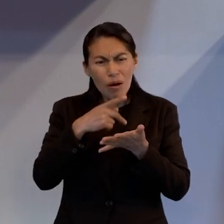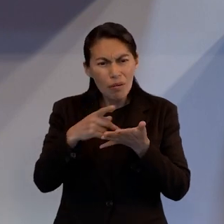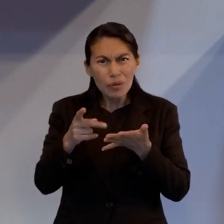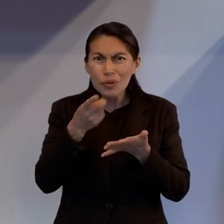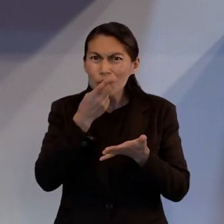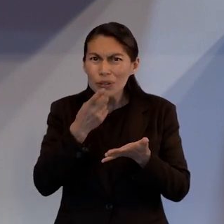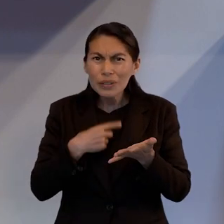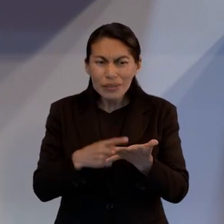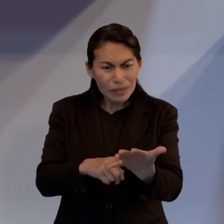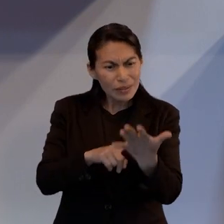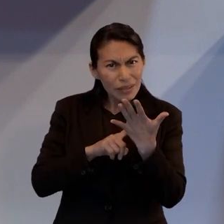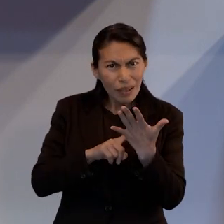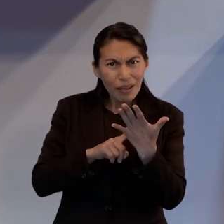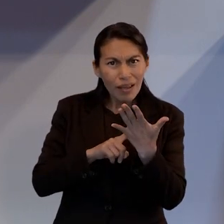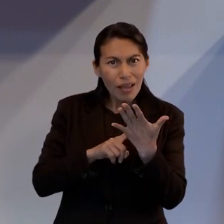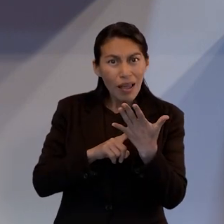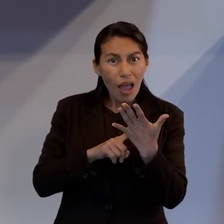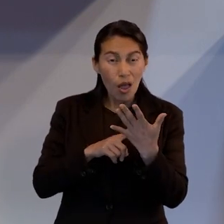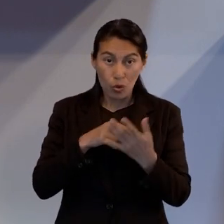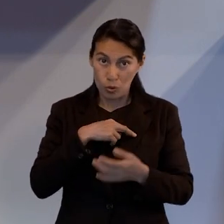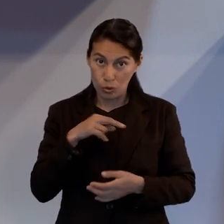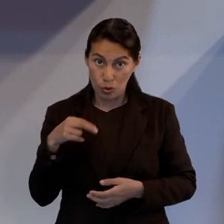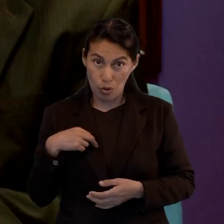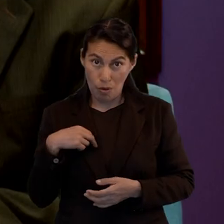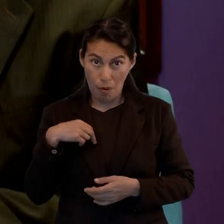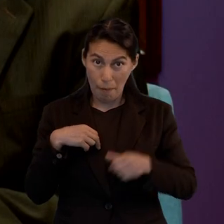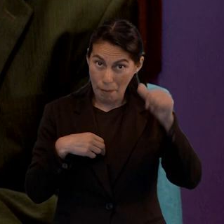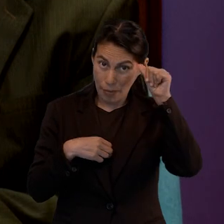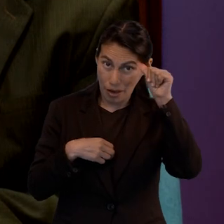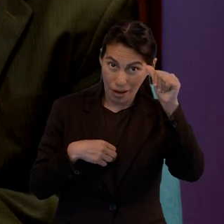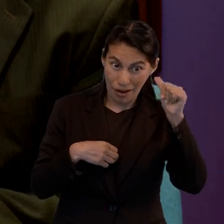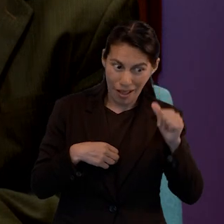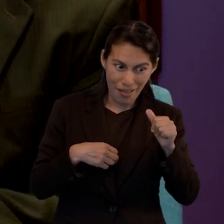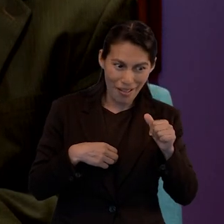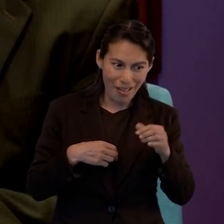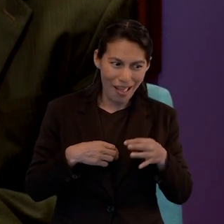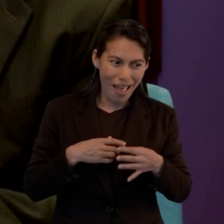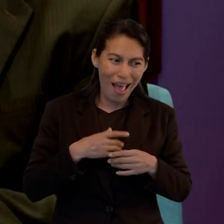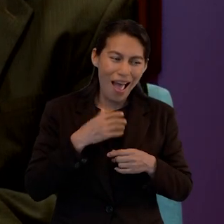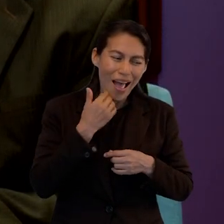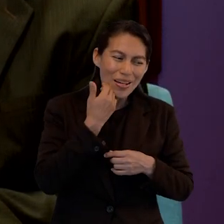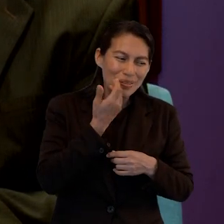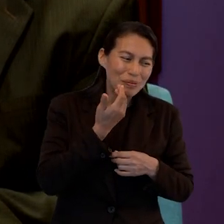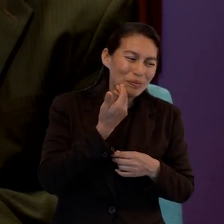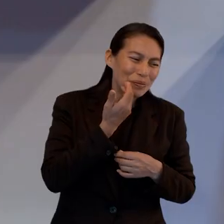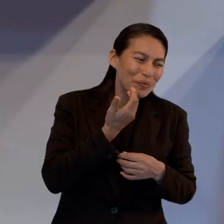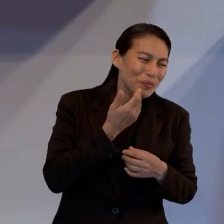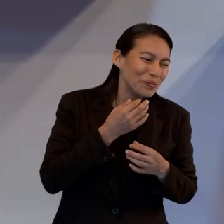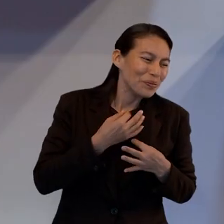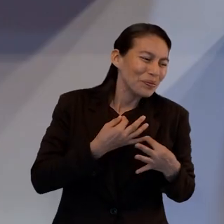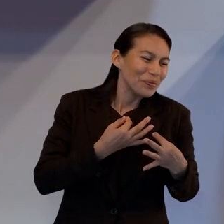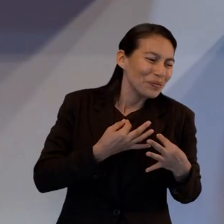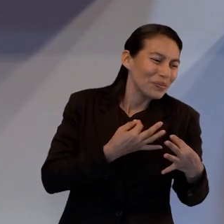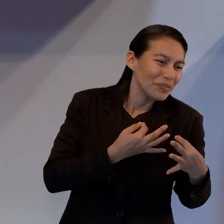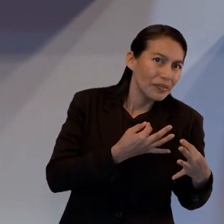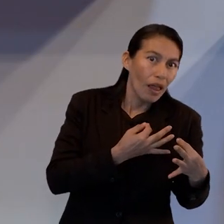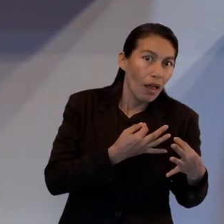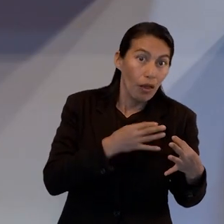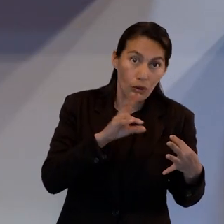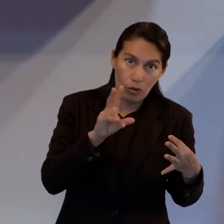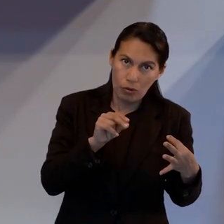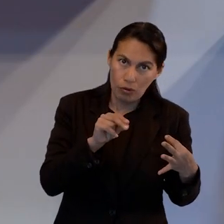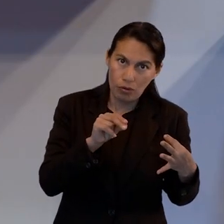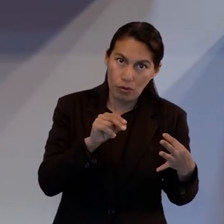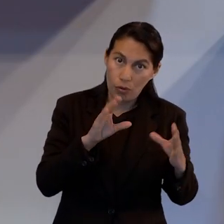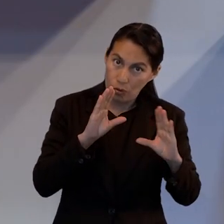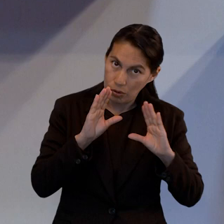lección, que no hay que jugar con el pecado, porque el pecado es malo y nos puede destruir. Y tener en